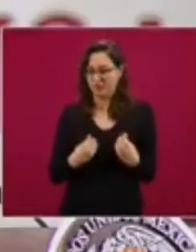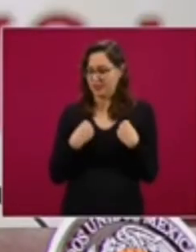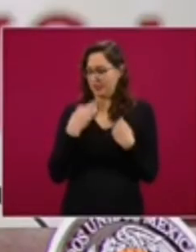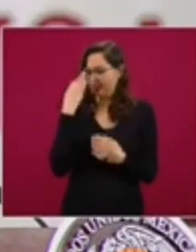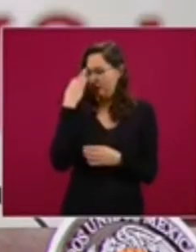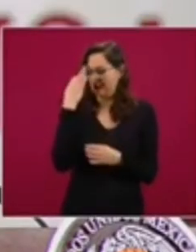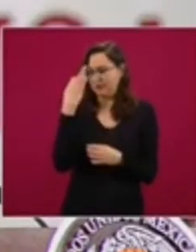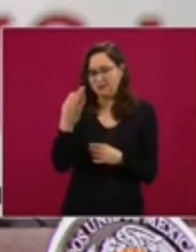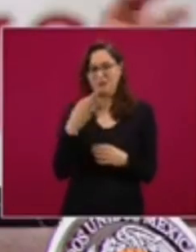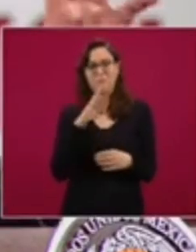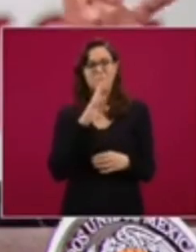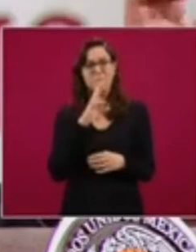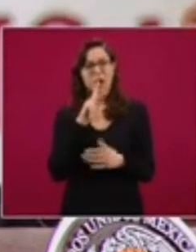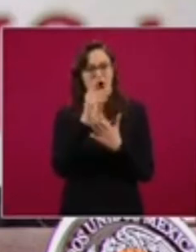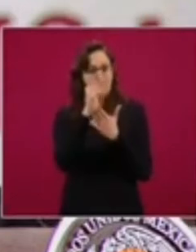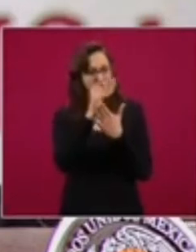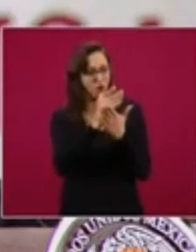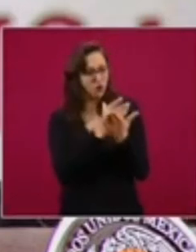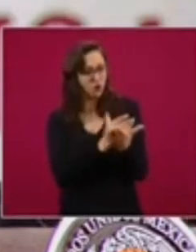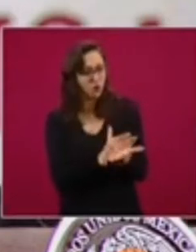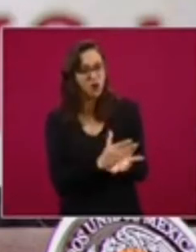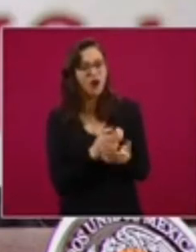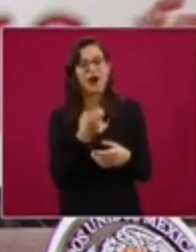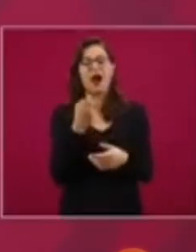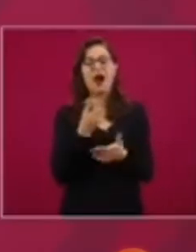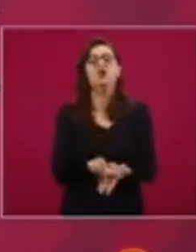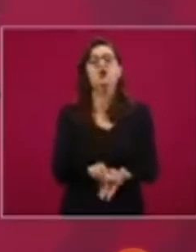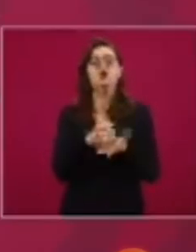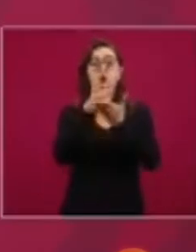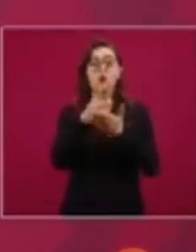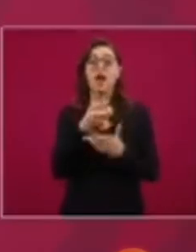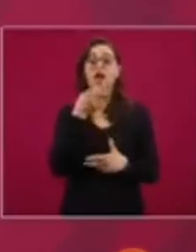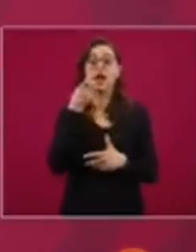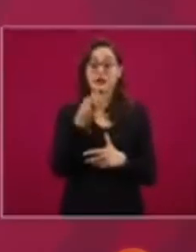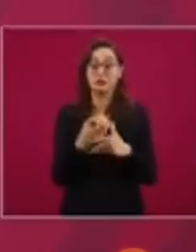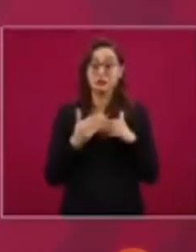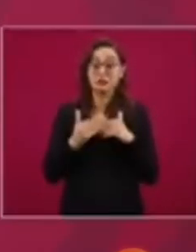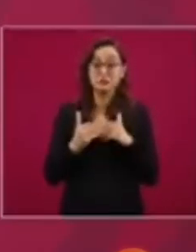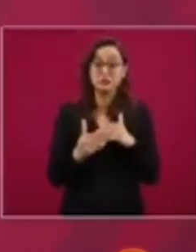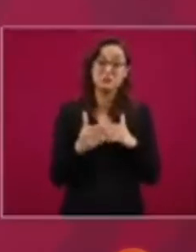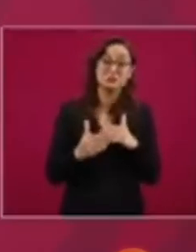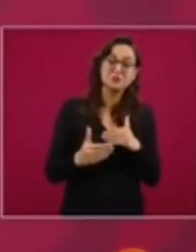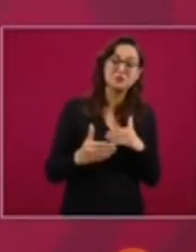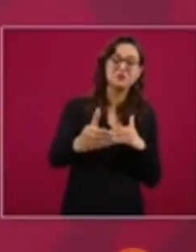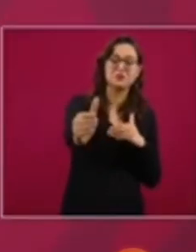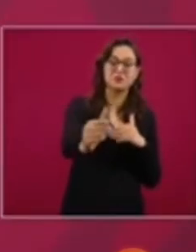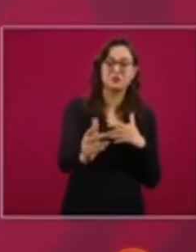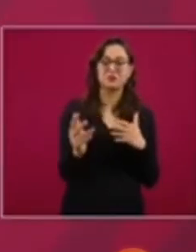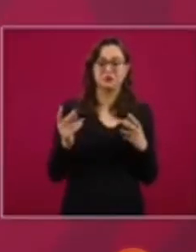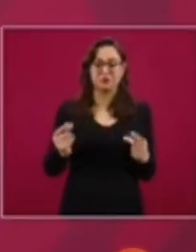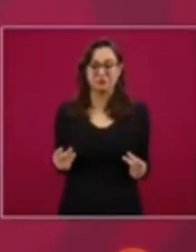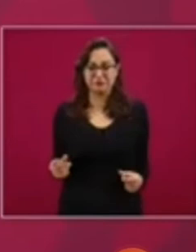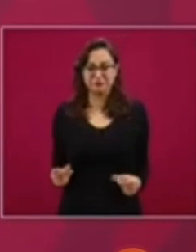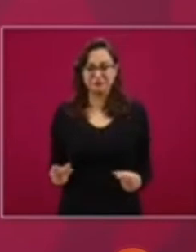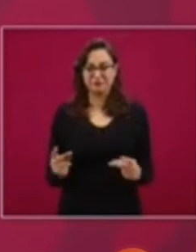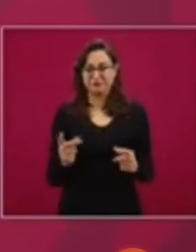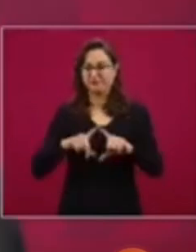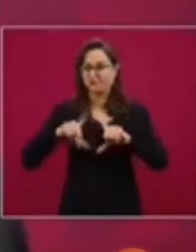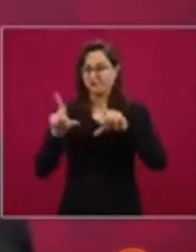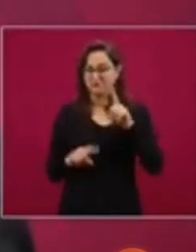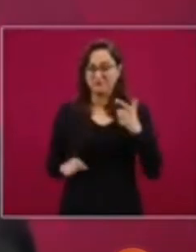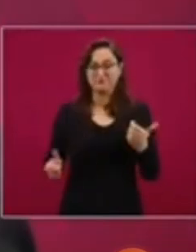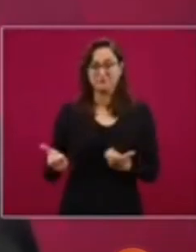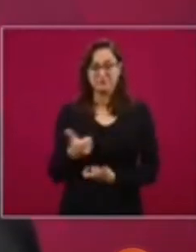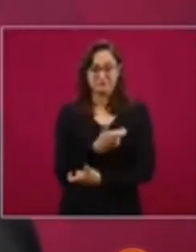Así que tendremos en el mediano y el largo plazo un efecto sobre la eficiencia y la capitalización de nuestro país,